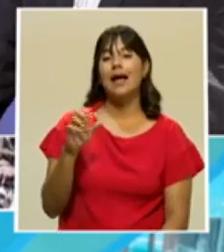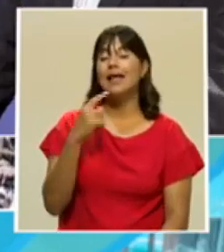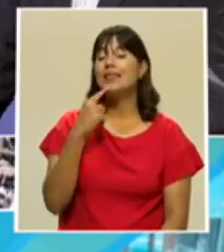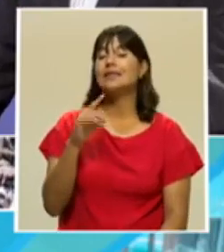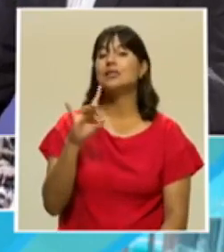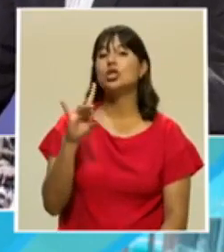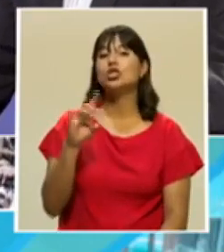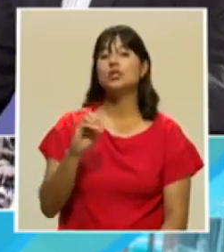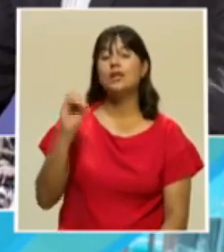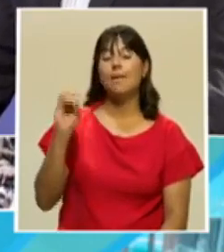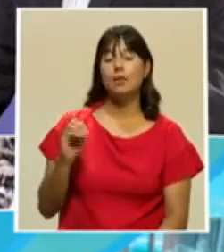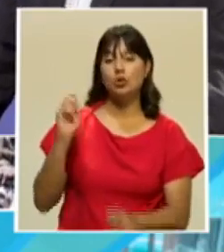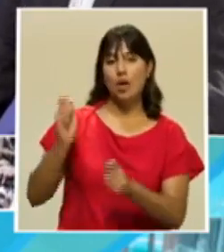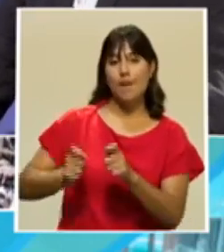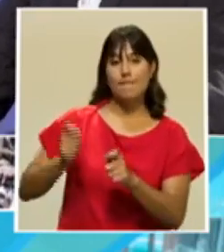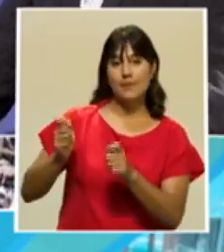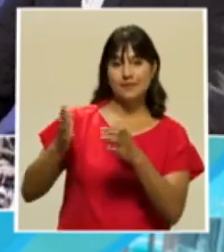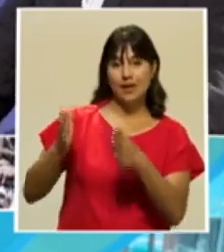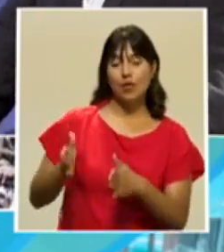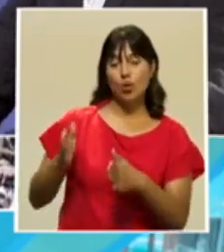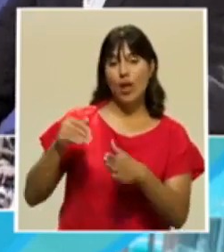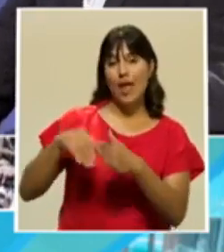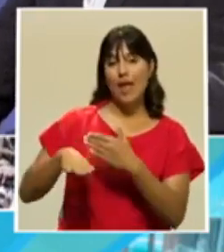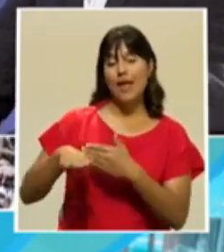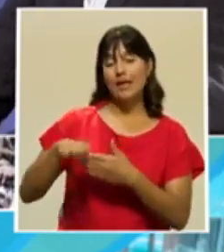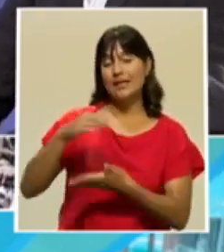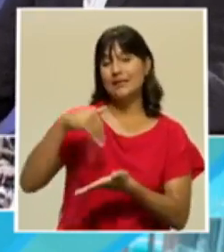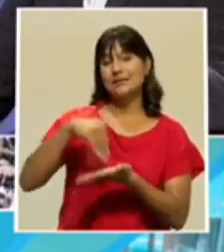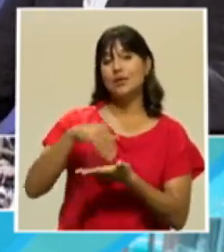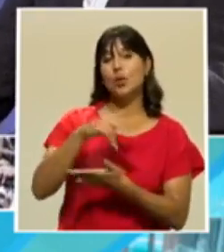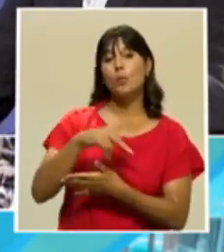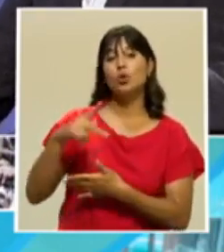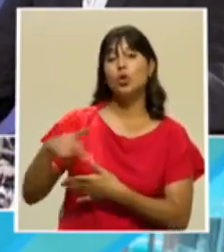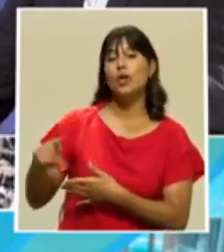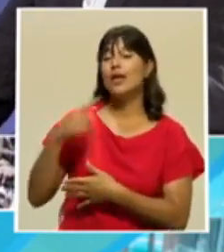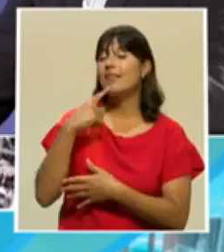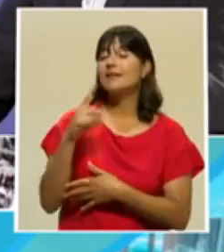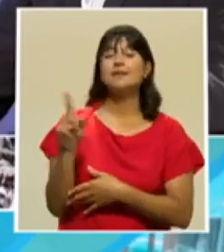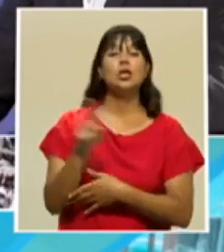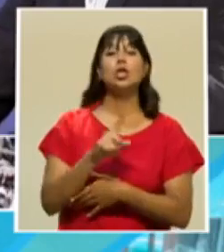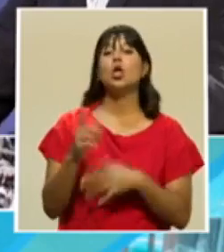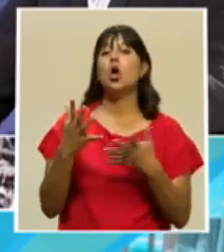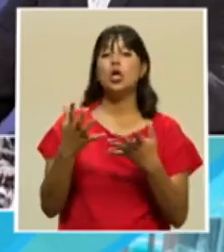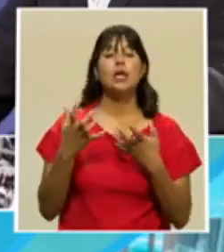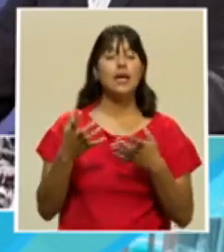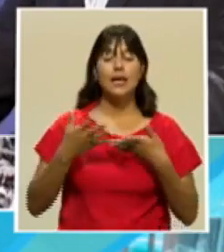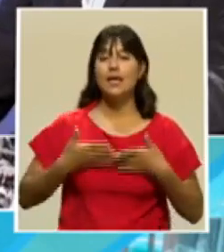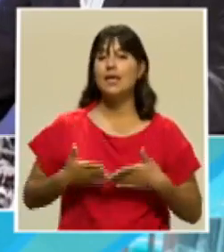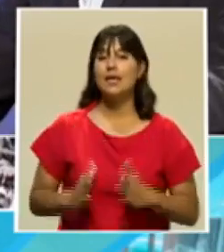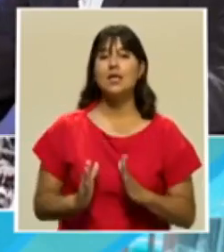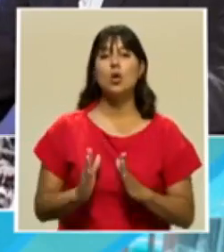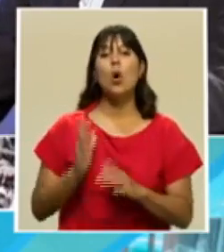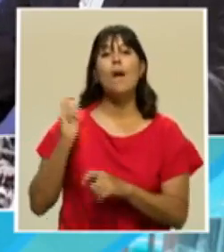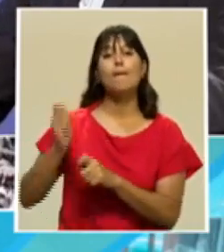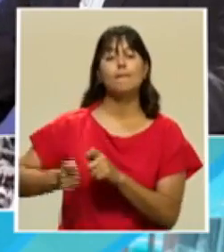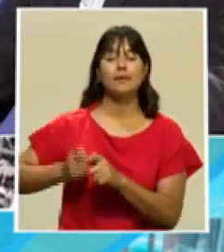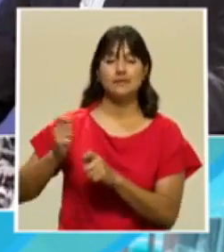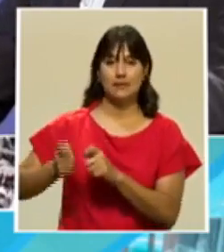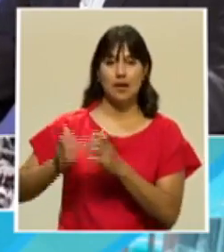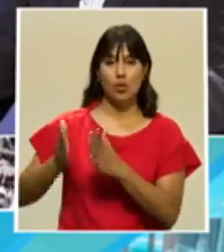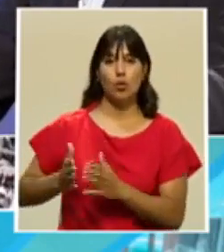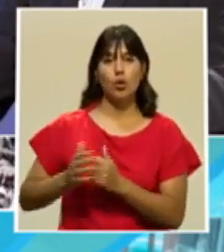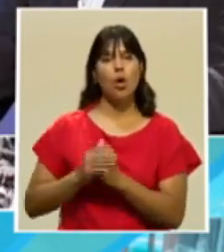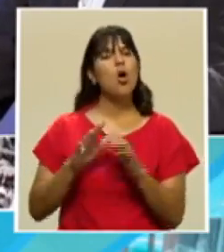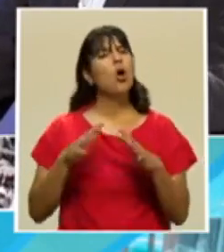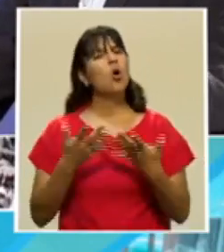de los pescadores del Cantón Central de Punta Arenas afirman que no desean que sus hijos sean pescadores. ¿Cómo